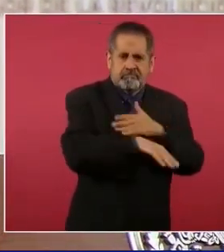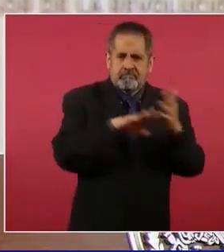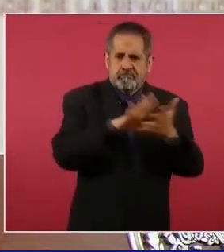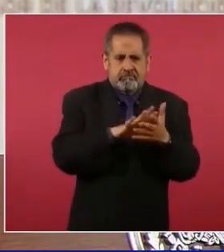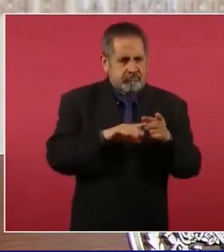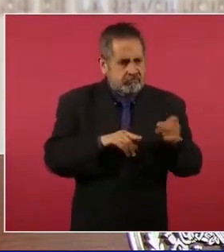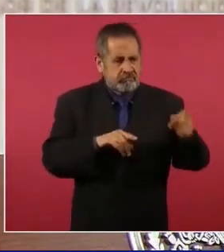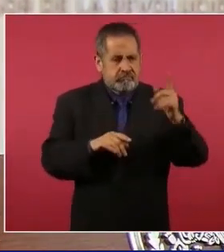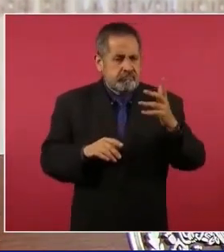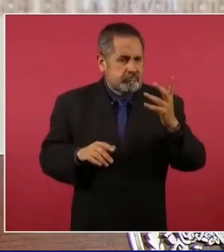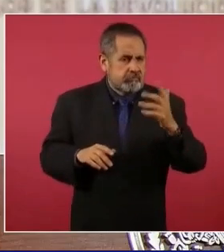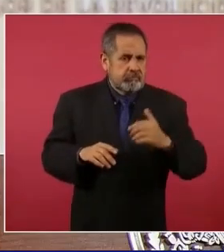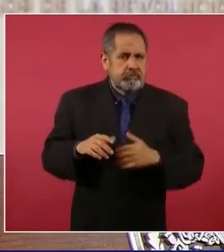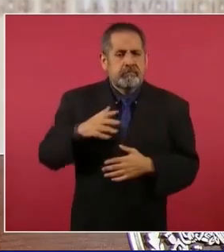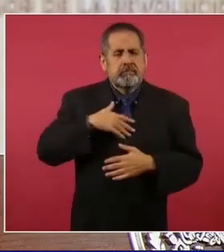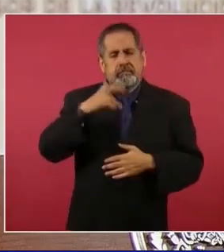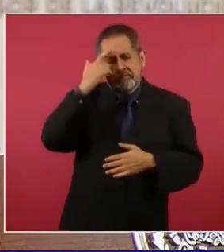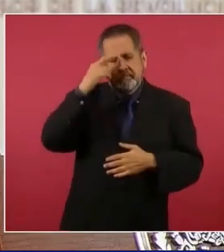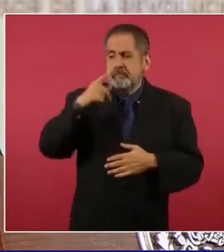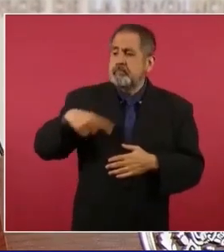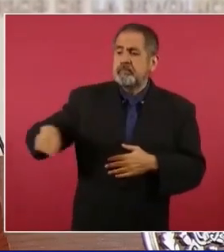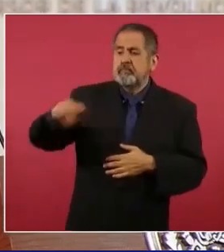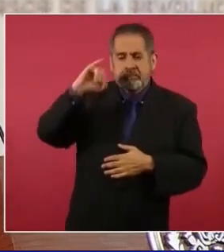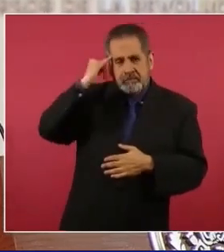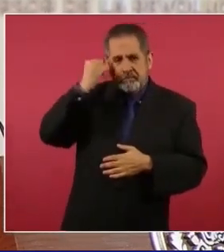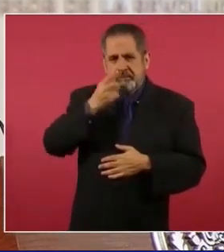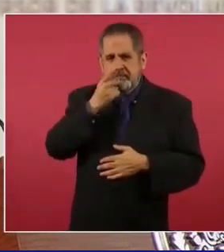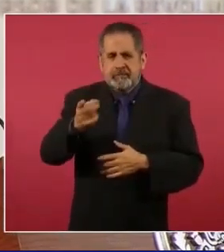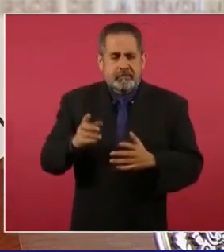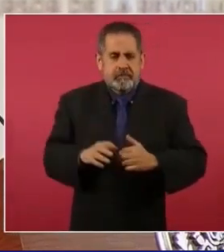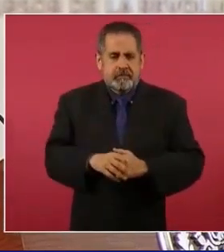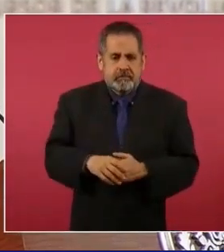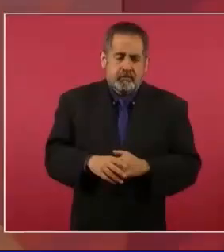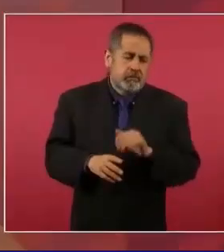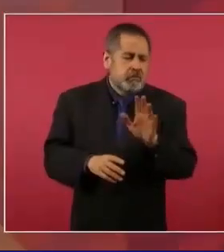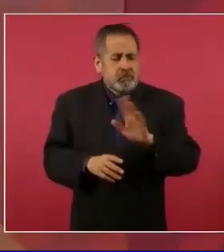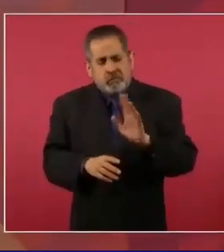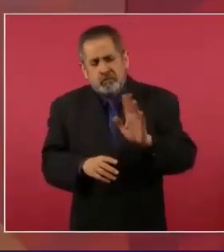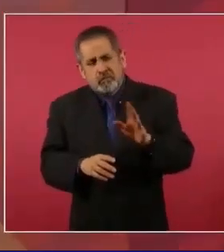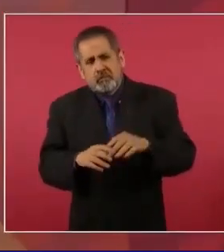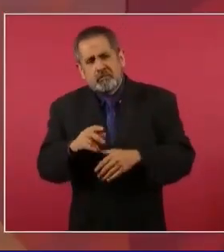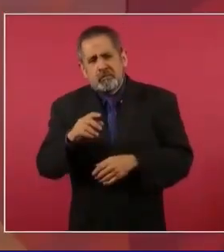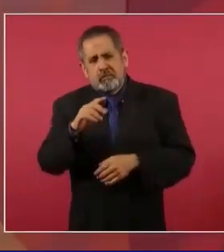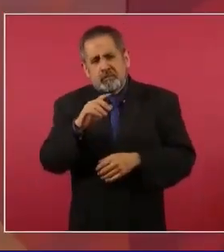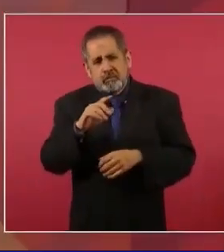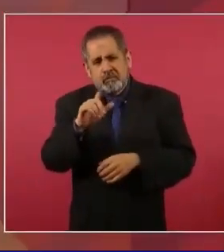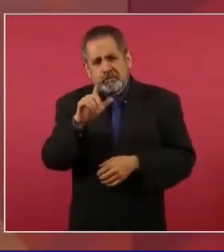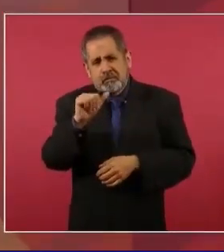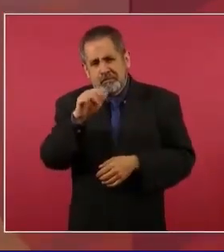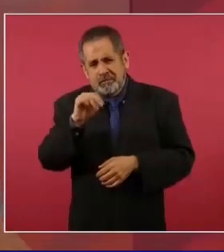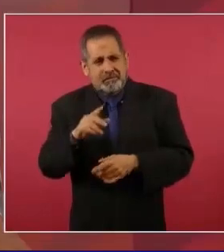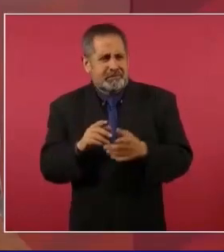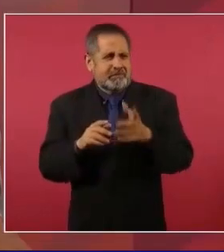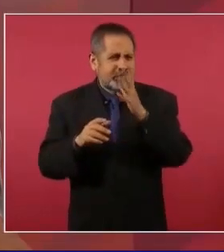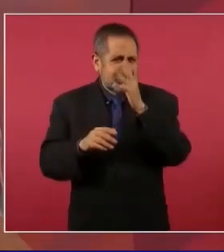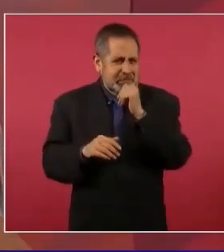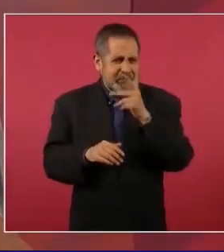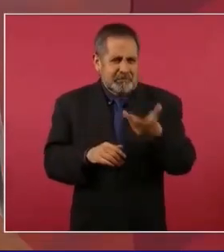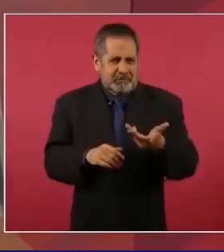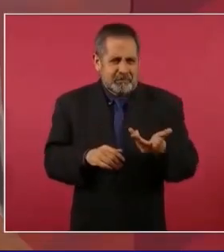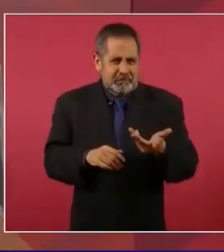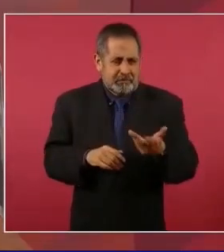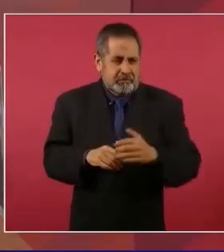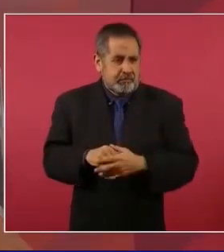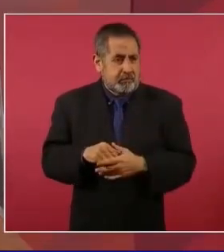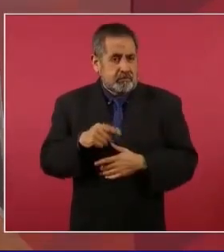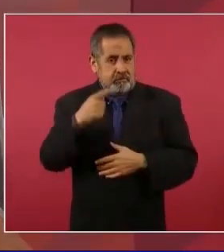Me acuerdo que decían los indígenas, no, licenciado, ¿cuándo ha visto un costal de dinero